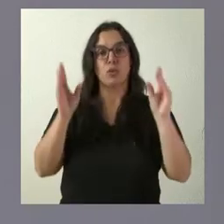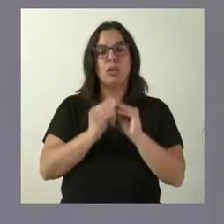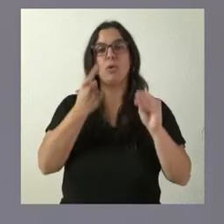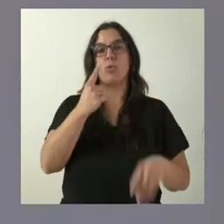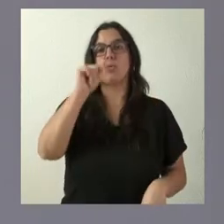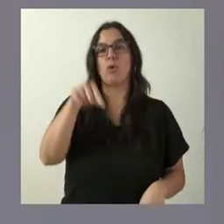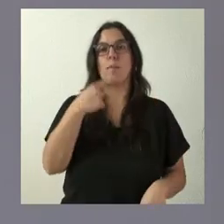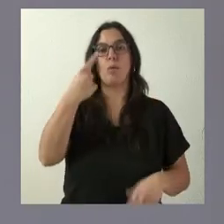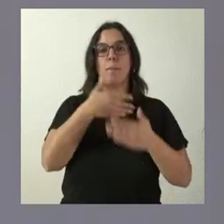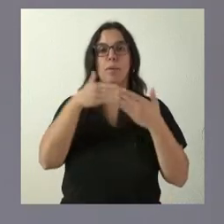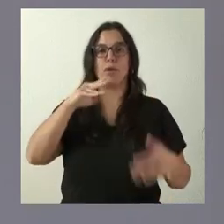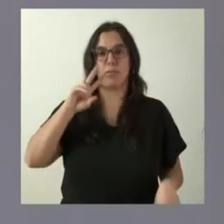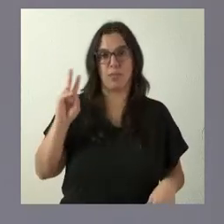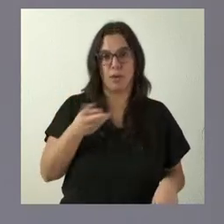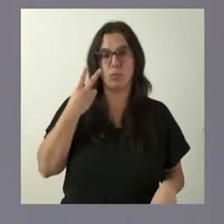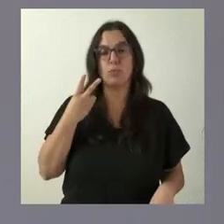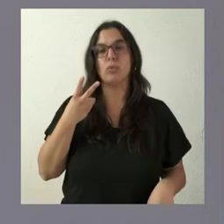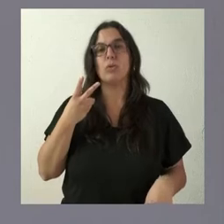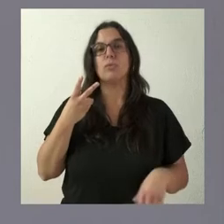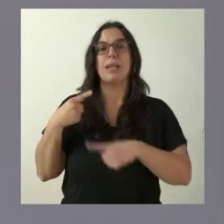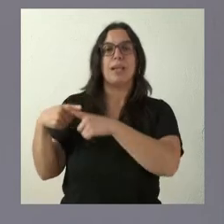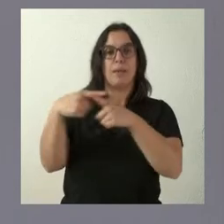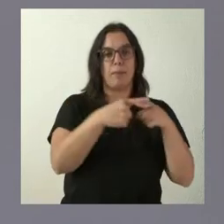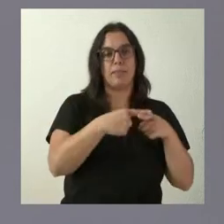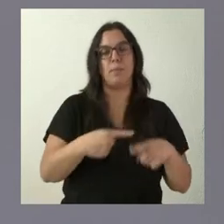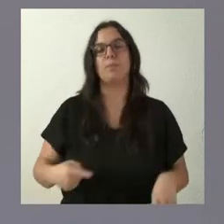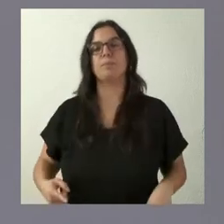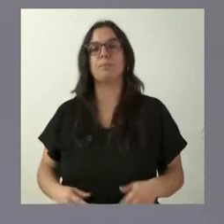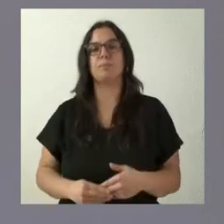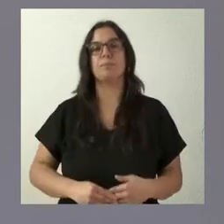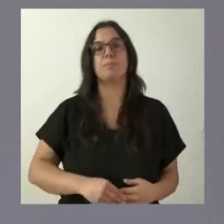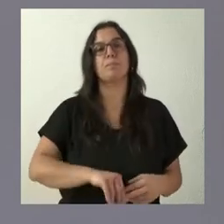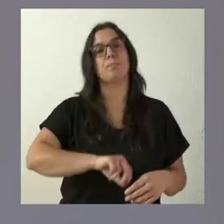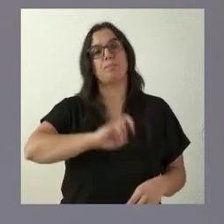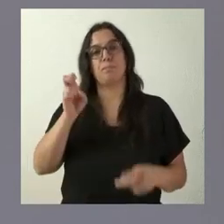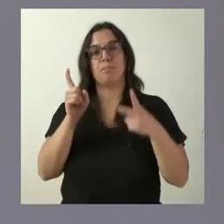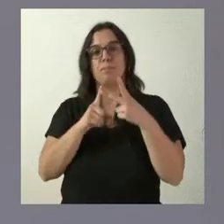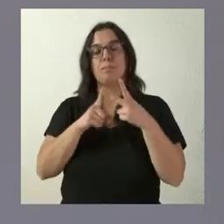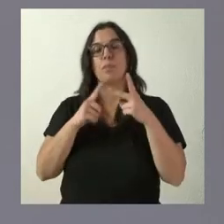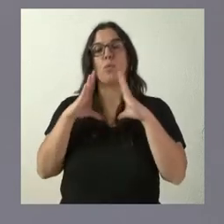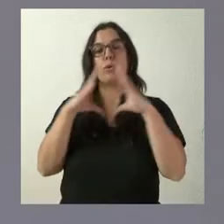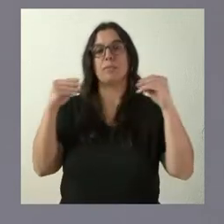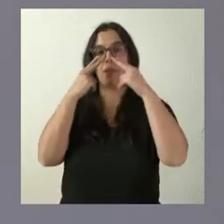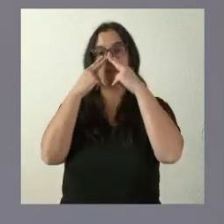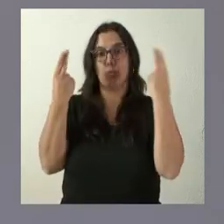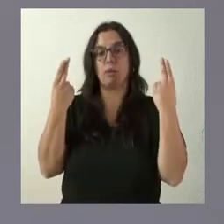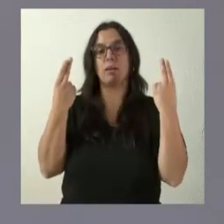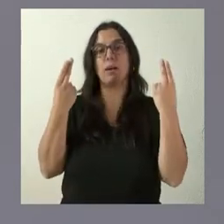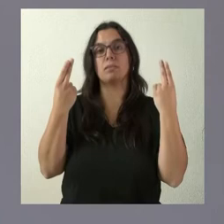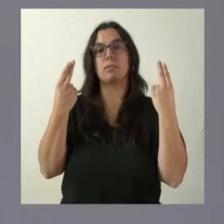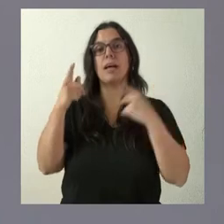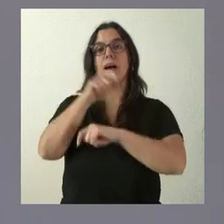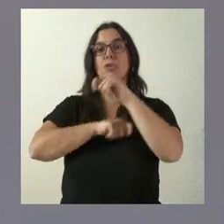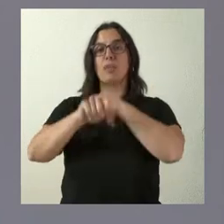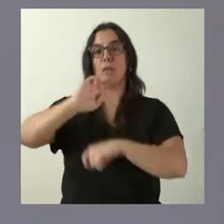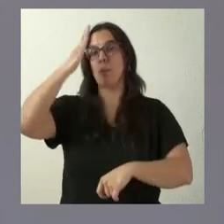,1 millones de euros a distribuir entre las mismas. Por otra parte, las universidades públicas y las asociaciones